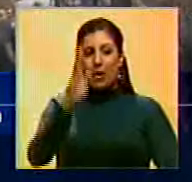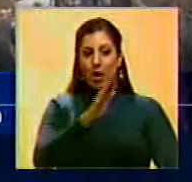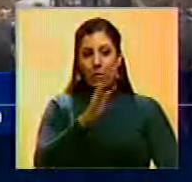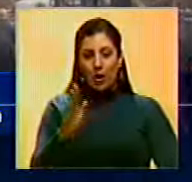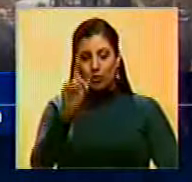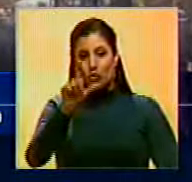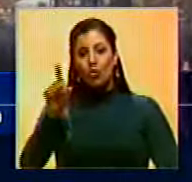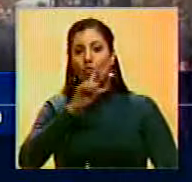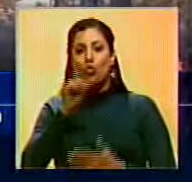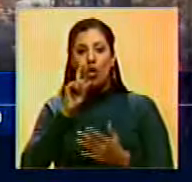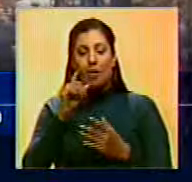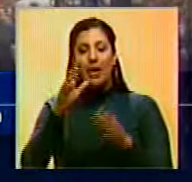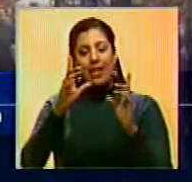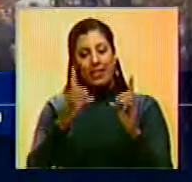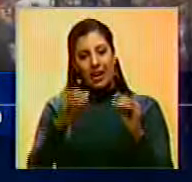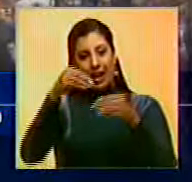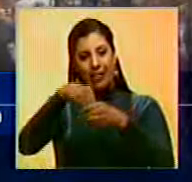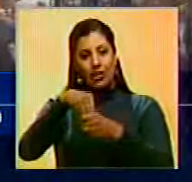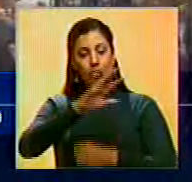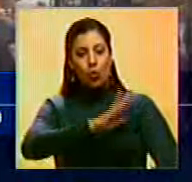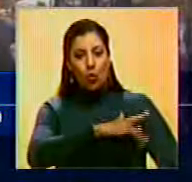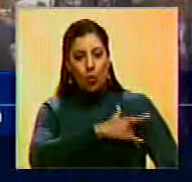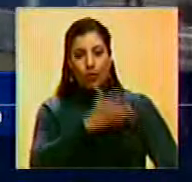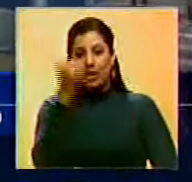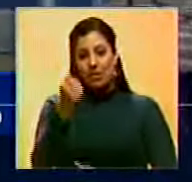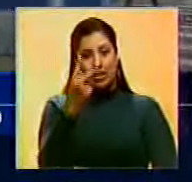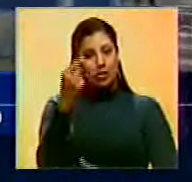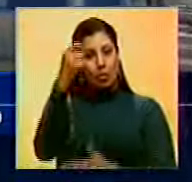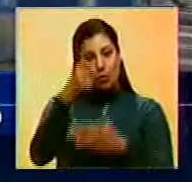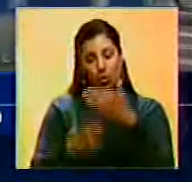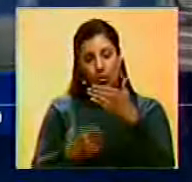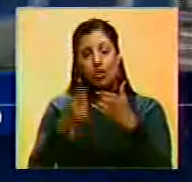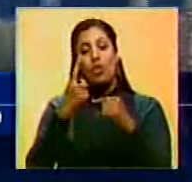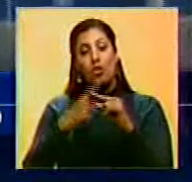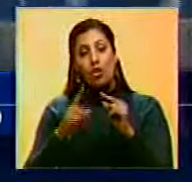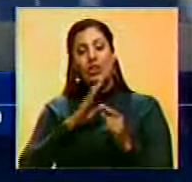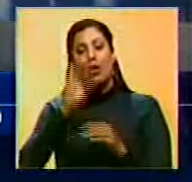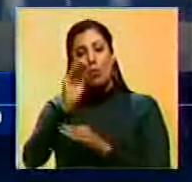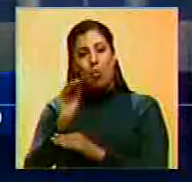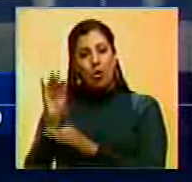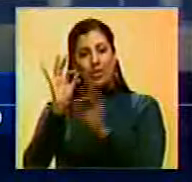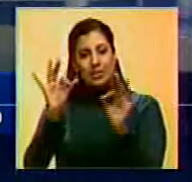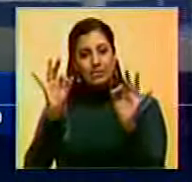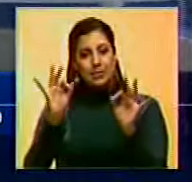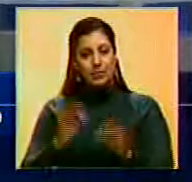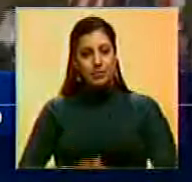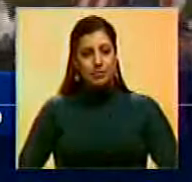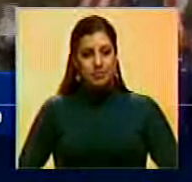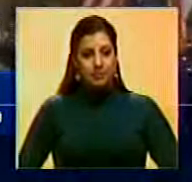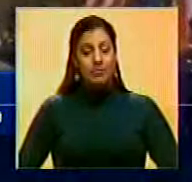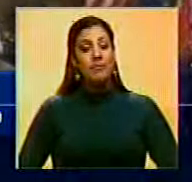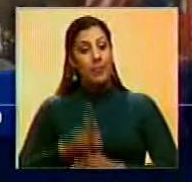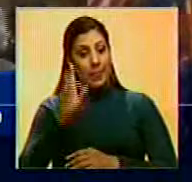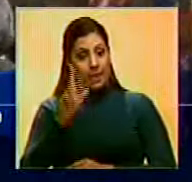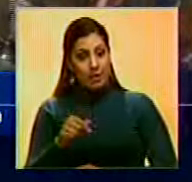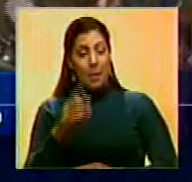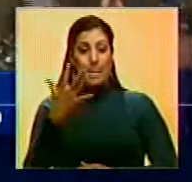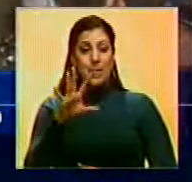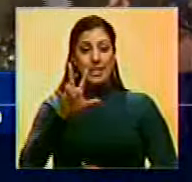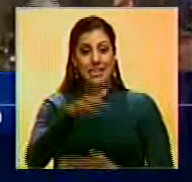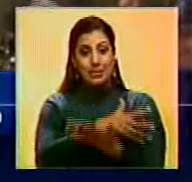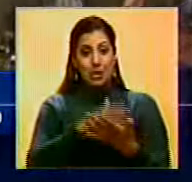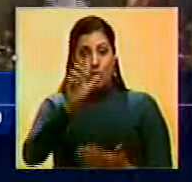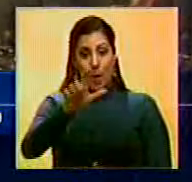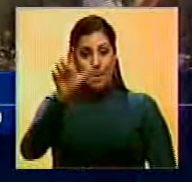Tater y Toth que descansarán en la Universidad Virginia Teach y donde recibirán cuidados necesarios. De igual forma, al menos 3